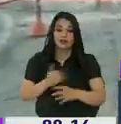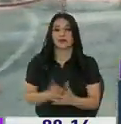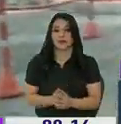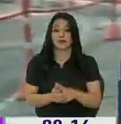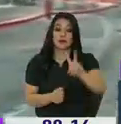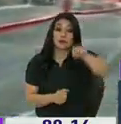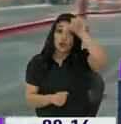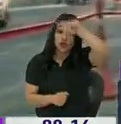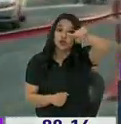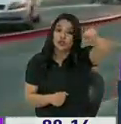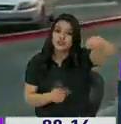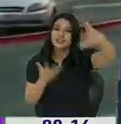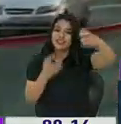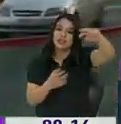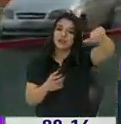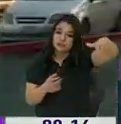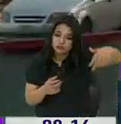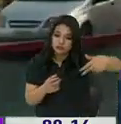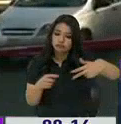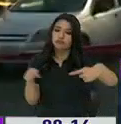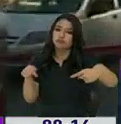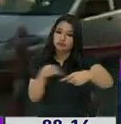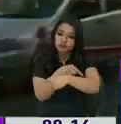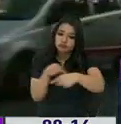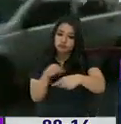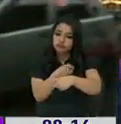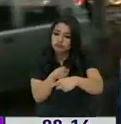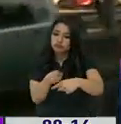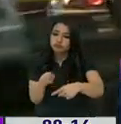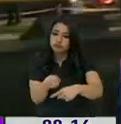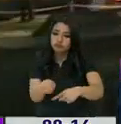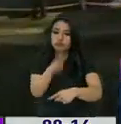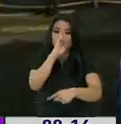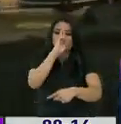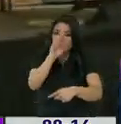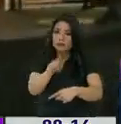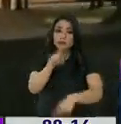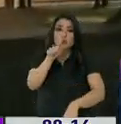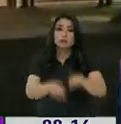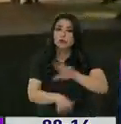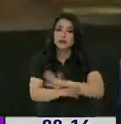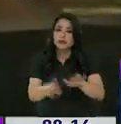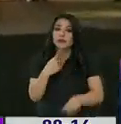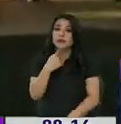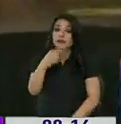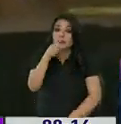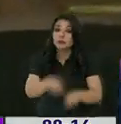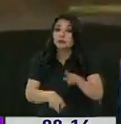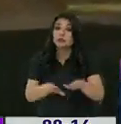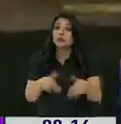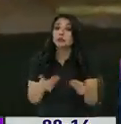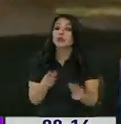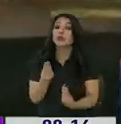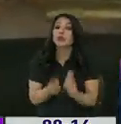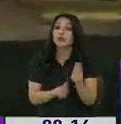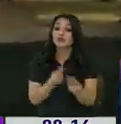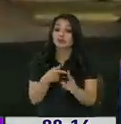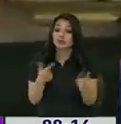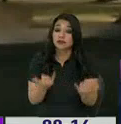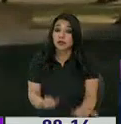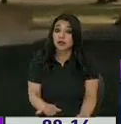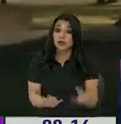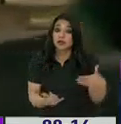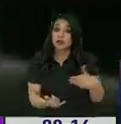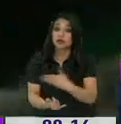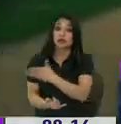Viene desde el norte, quieren tomar el contraflujo por la autopista General Rumiñahui. ¿Cómo tienen que hacer desde ahora para que no les